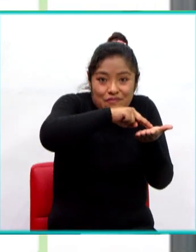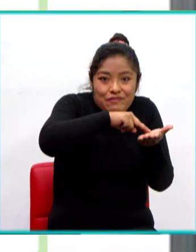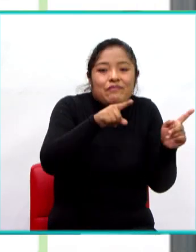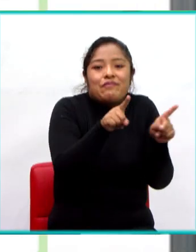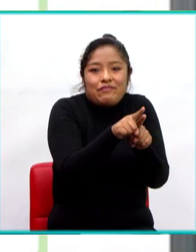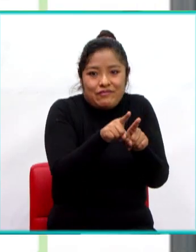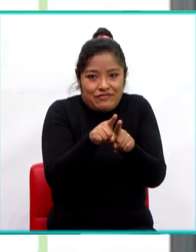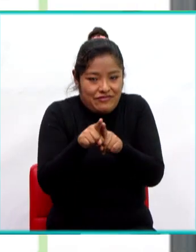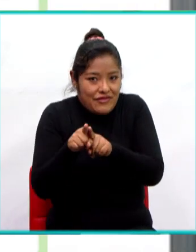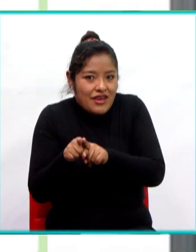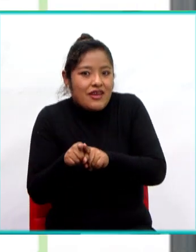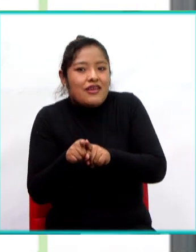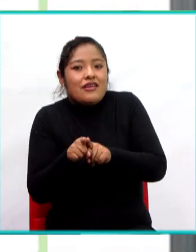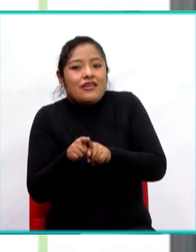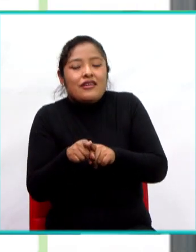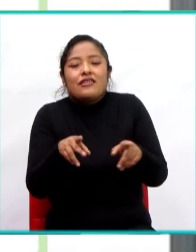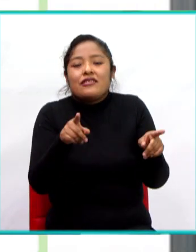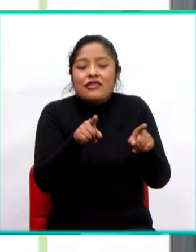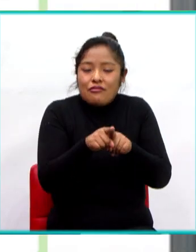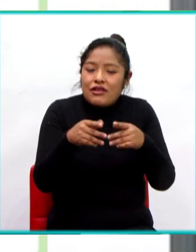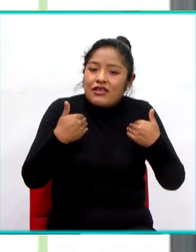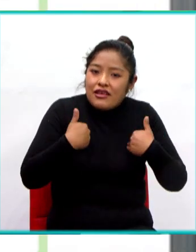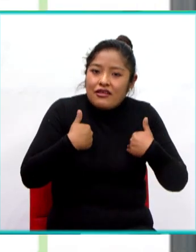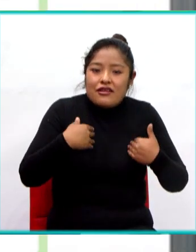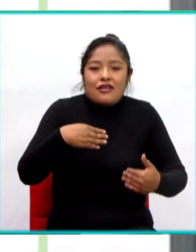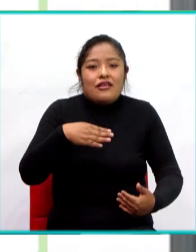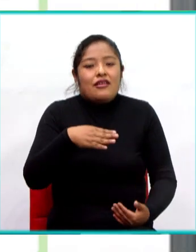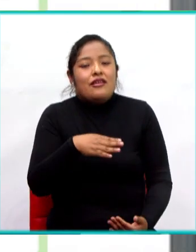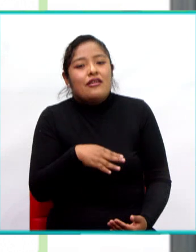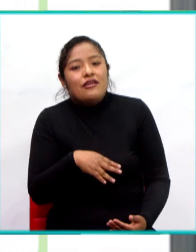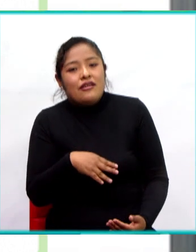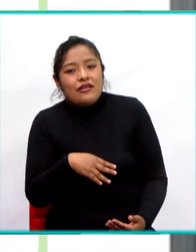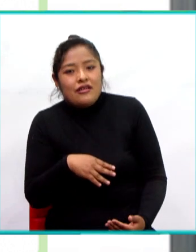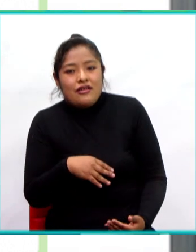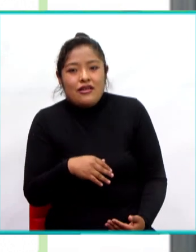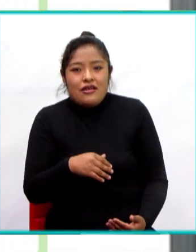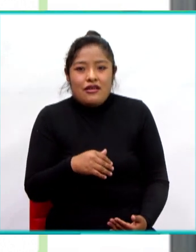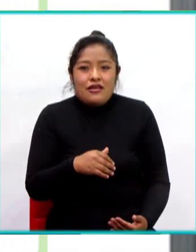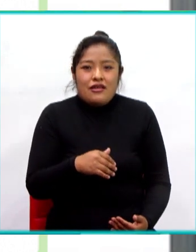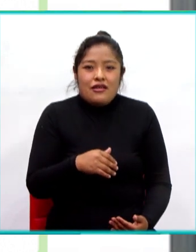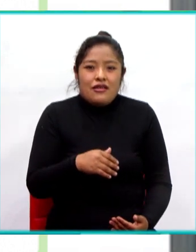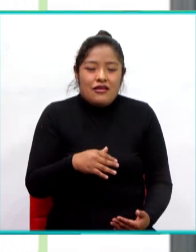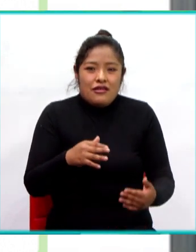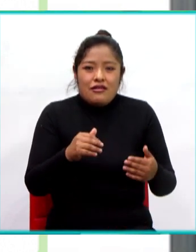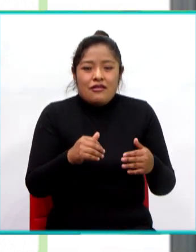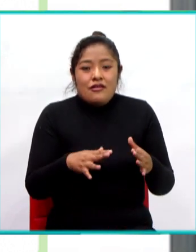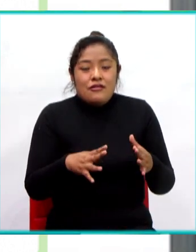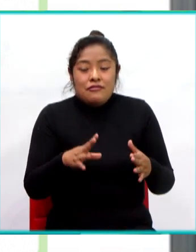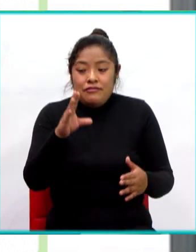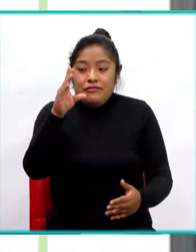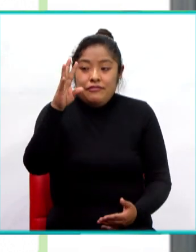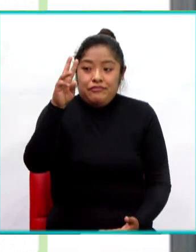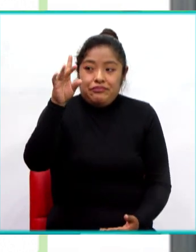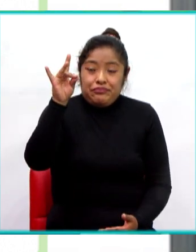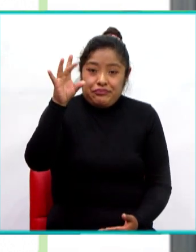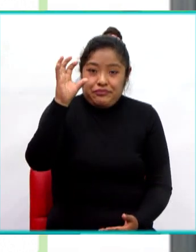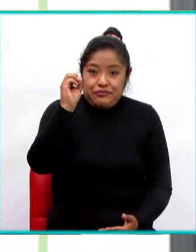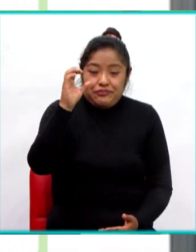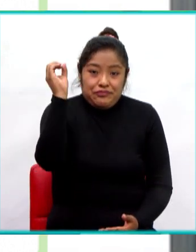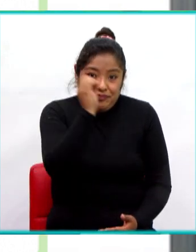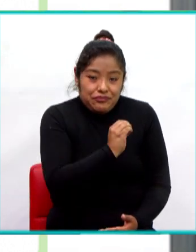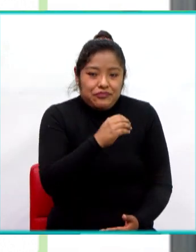También presenta una vacuola que está constituida por agua y ocupa el 80% en su capacidad.